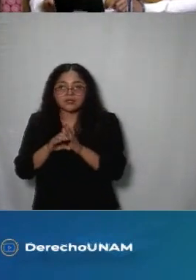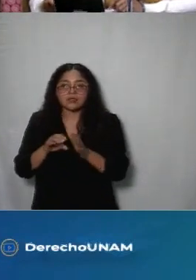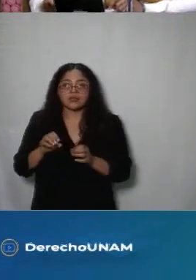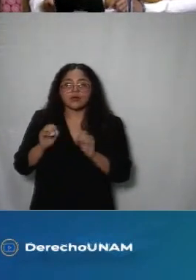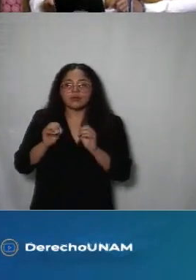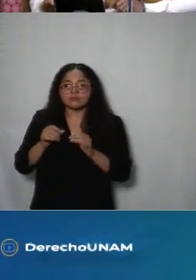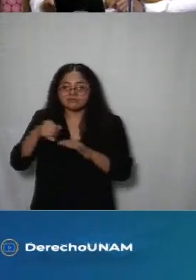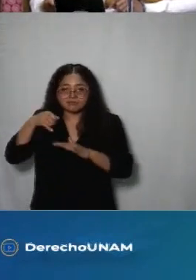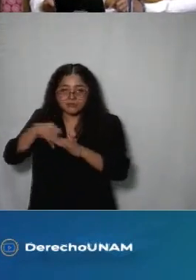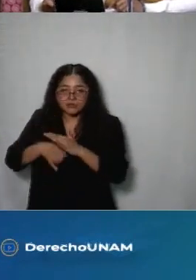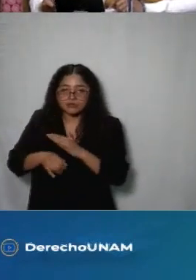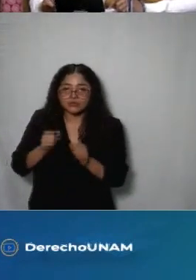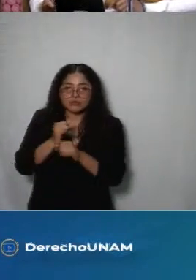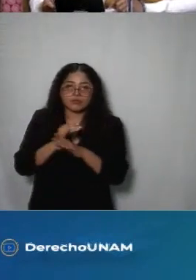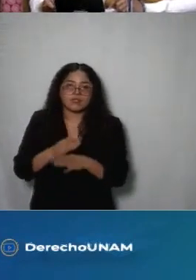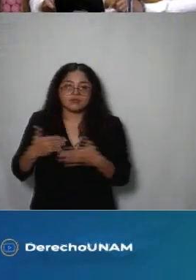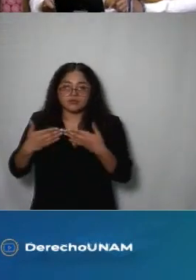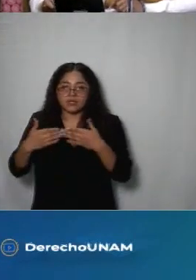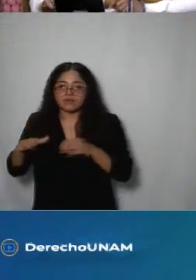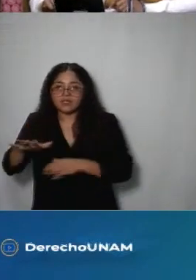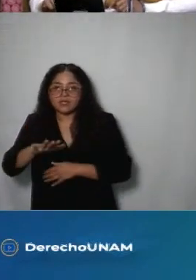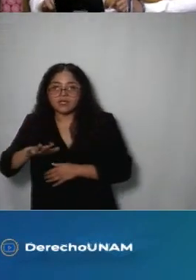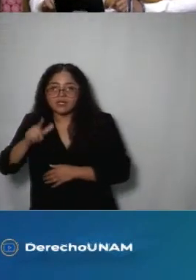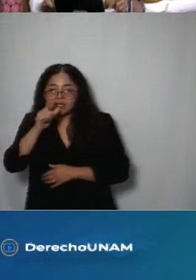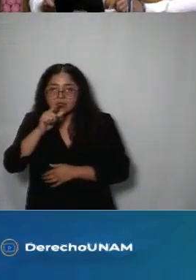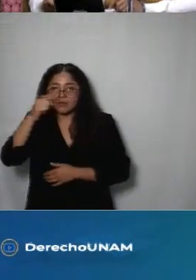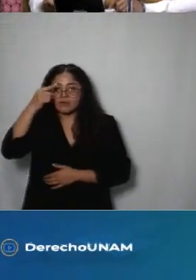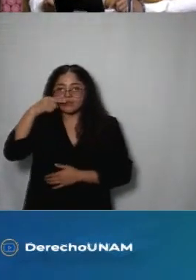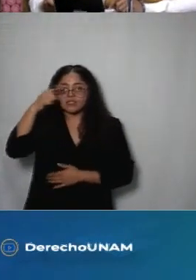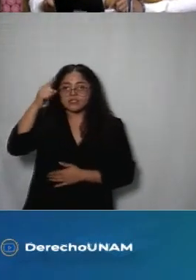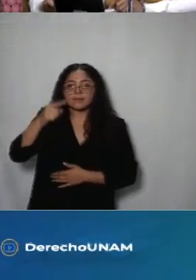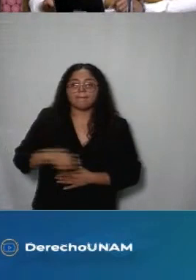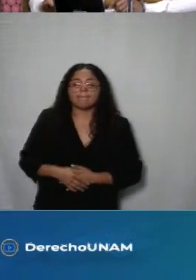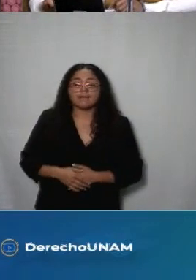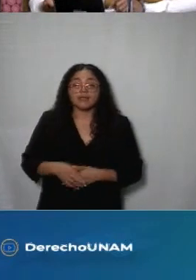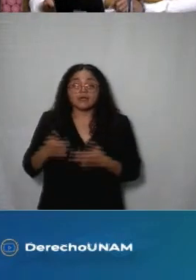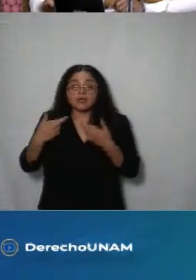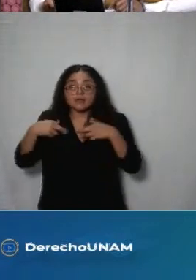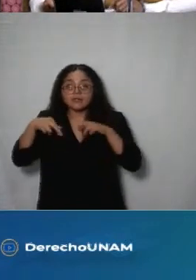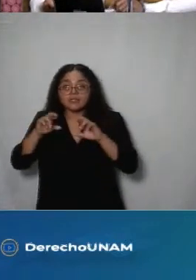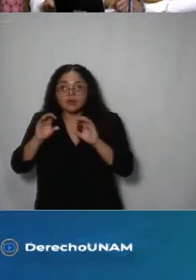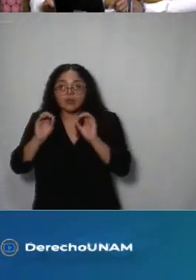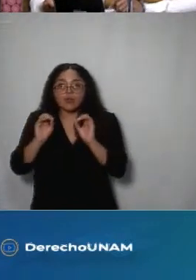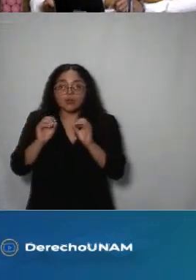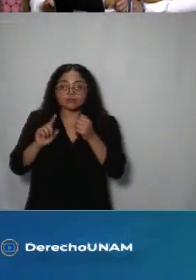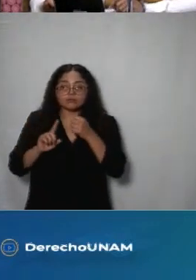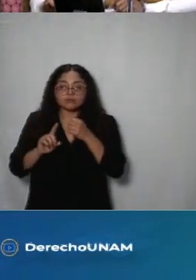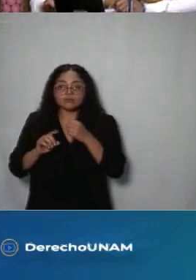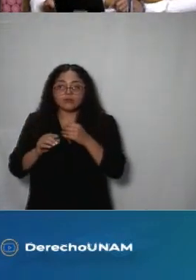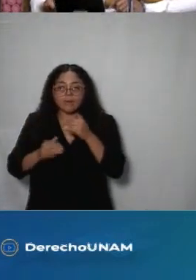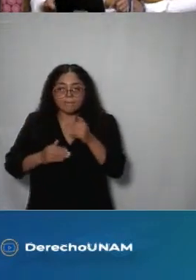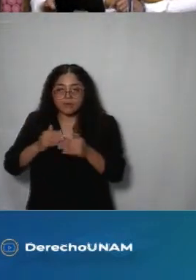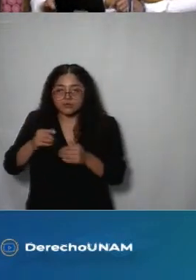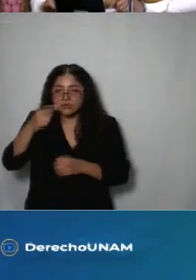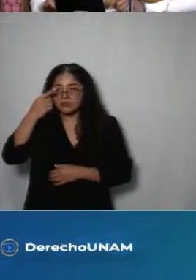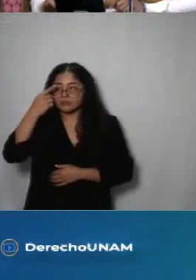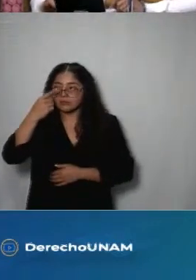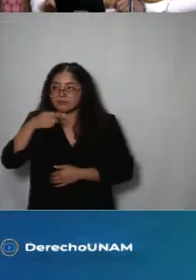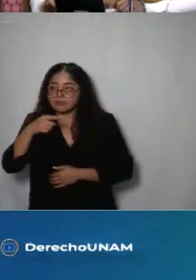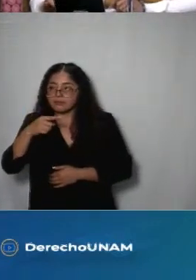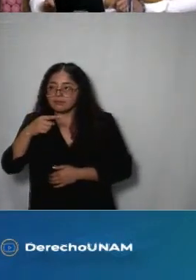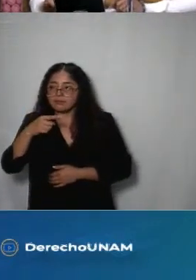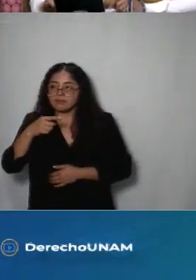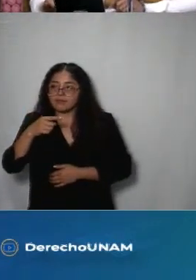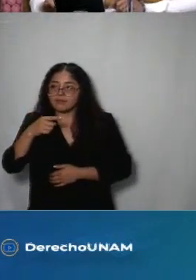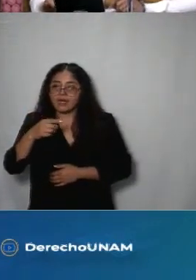exhaustividad datos abiertos y lenguaje sencillo la representación y los procesos derivados